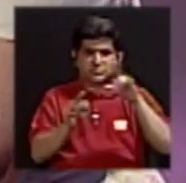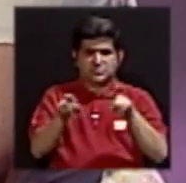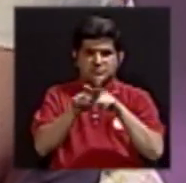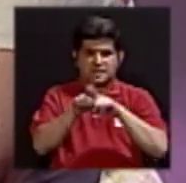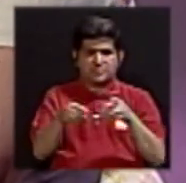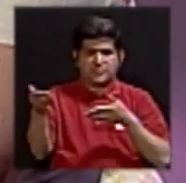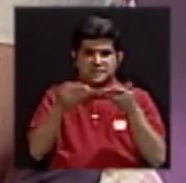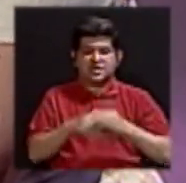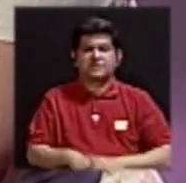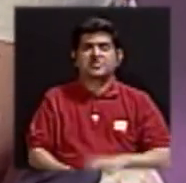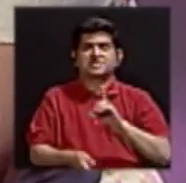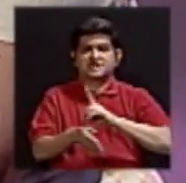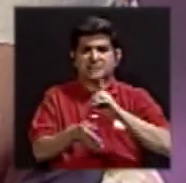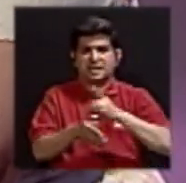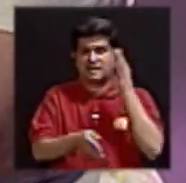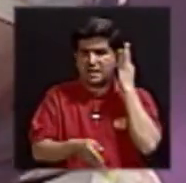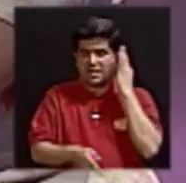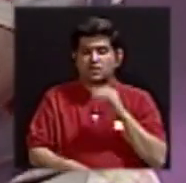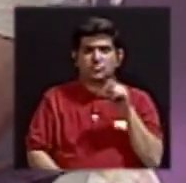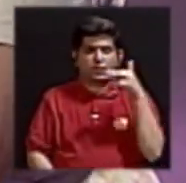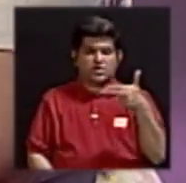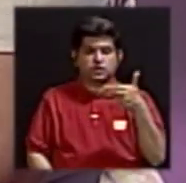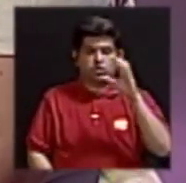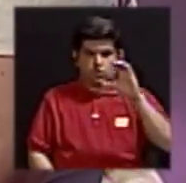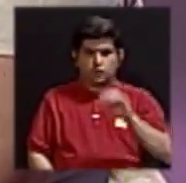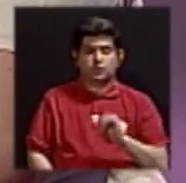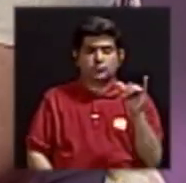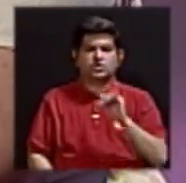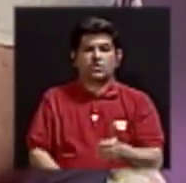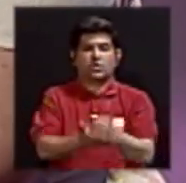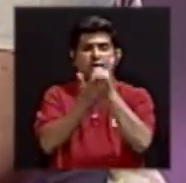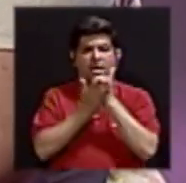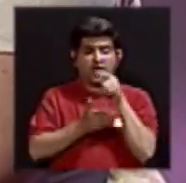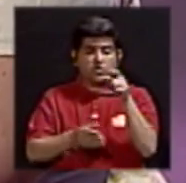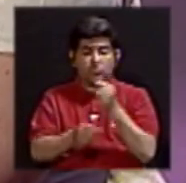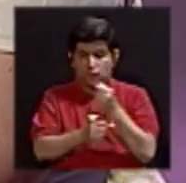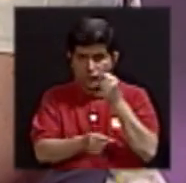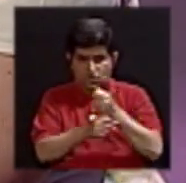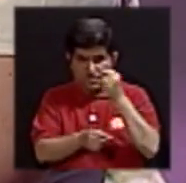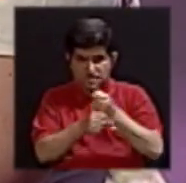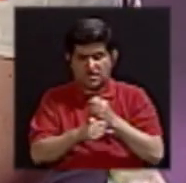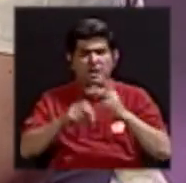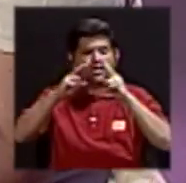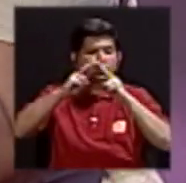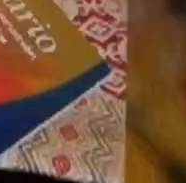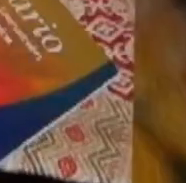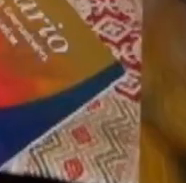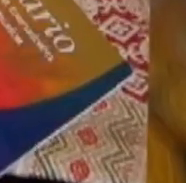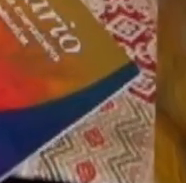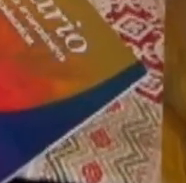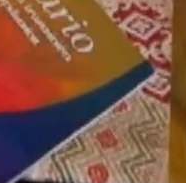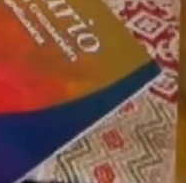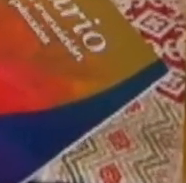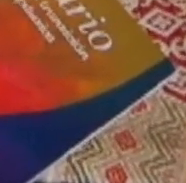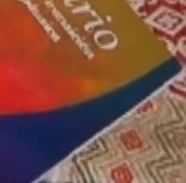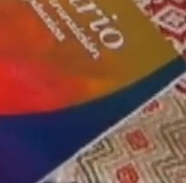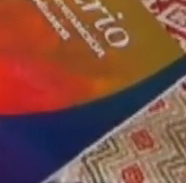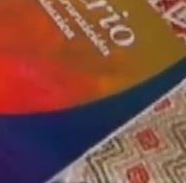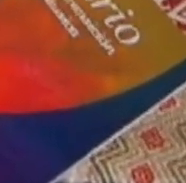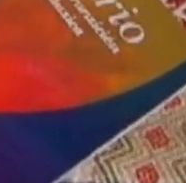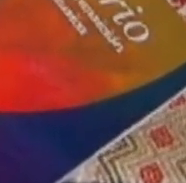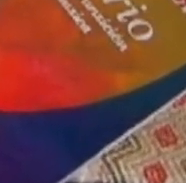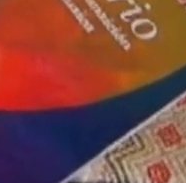los servicios de la doctora Choto Cruz, ¿verdad? Quien además colaboró con este trabajo revisando el contenido médico